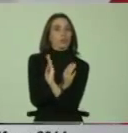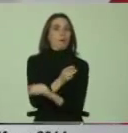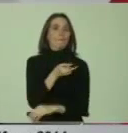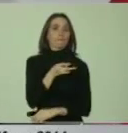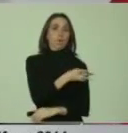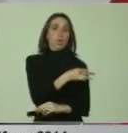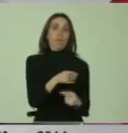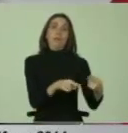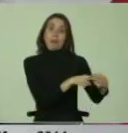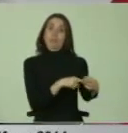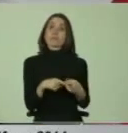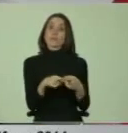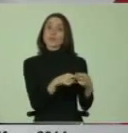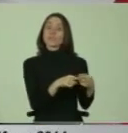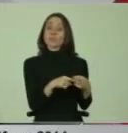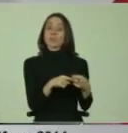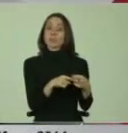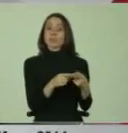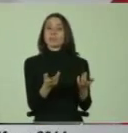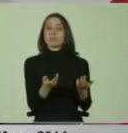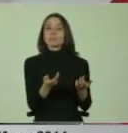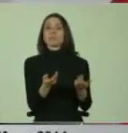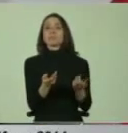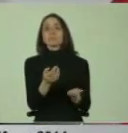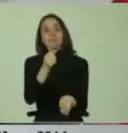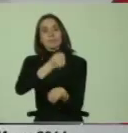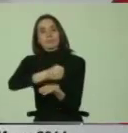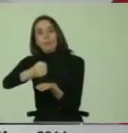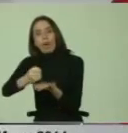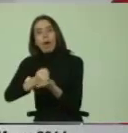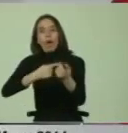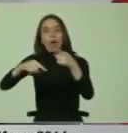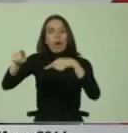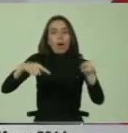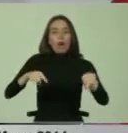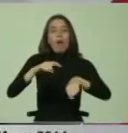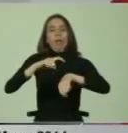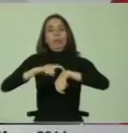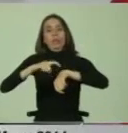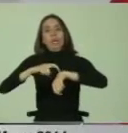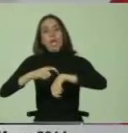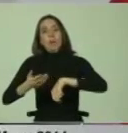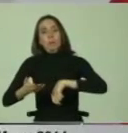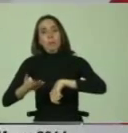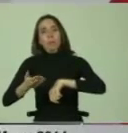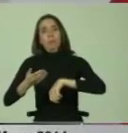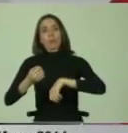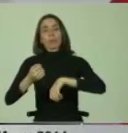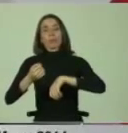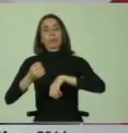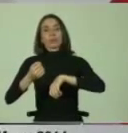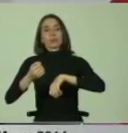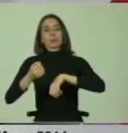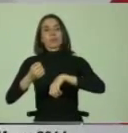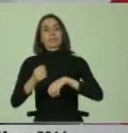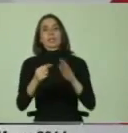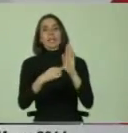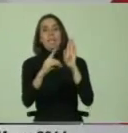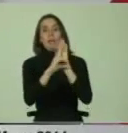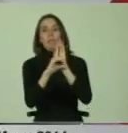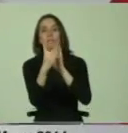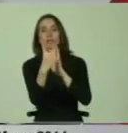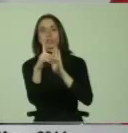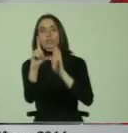social. Y la burocracia, el tiempo, todo lo que se plantea en el 170